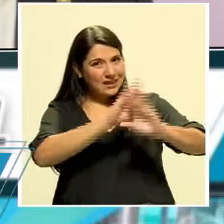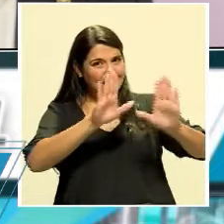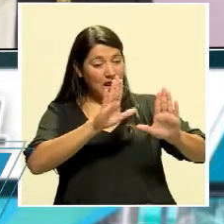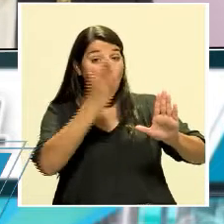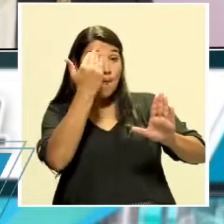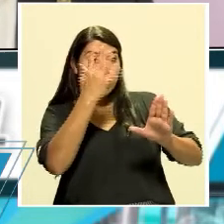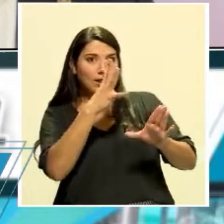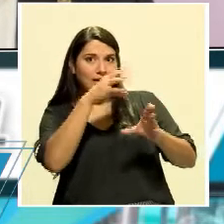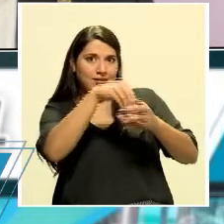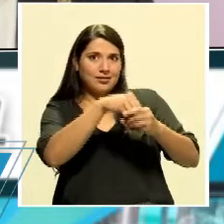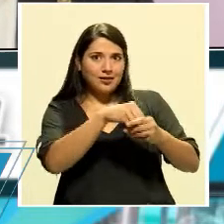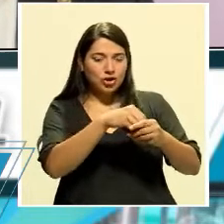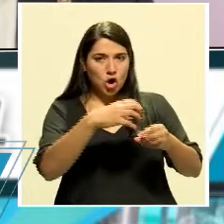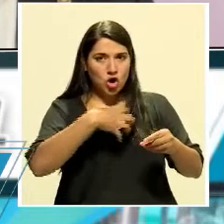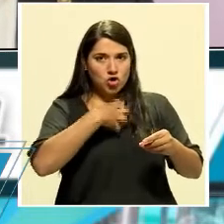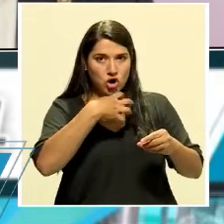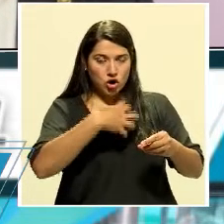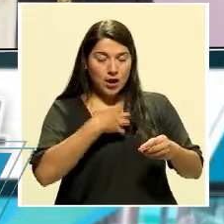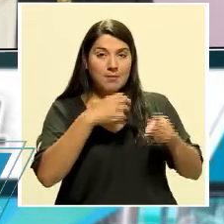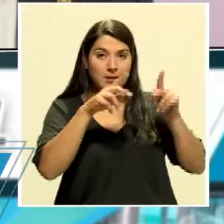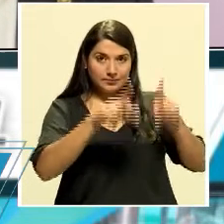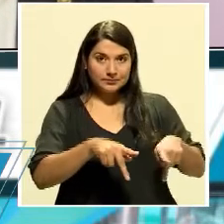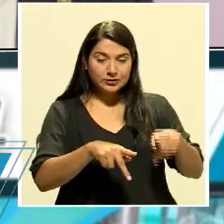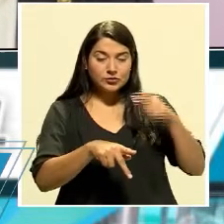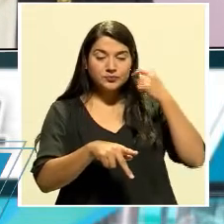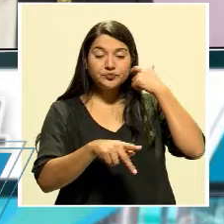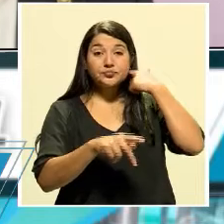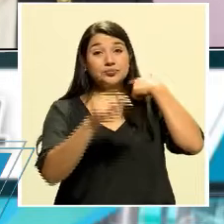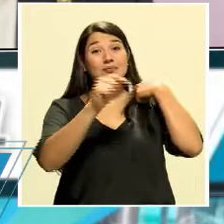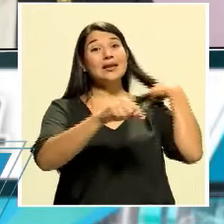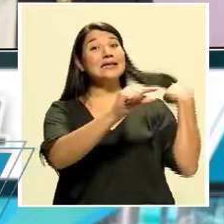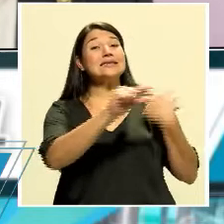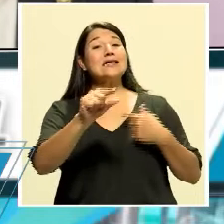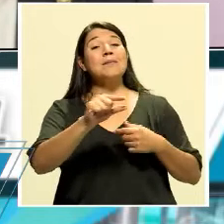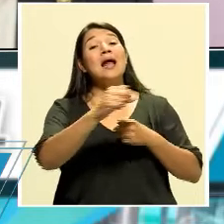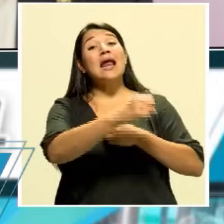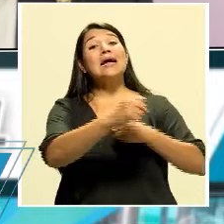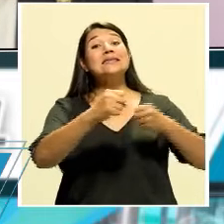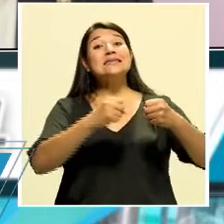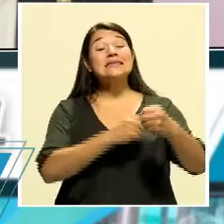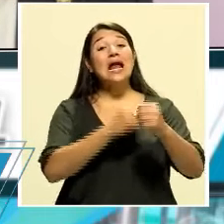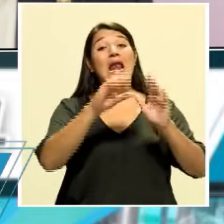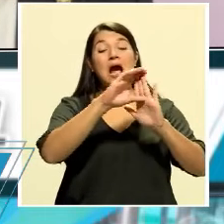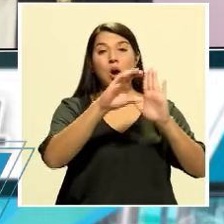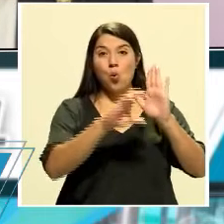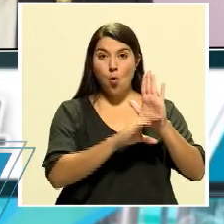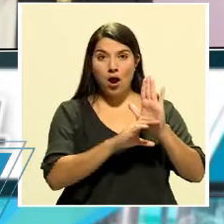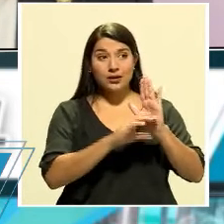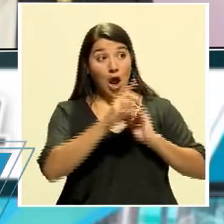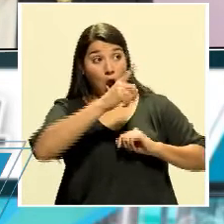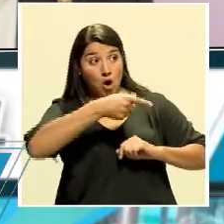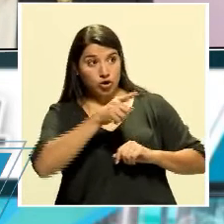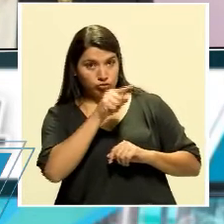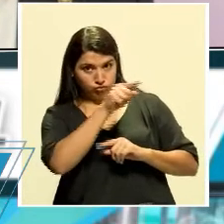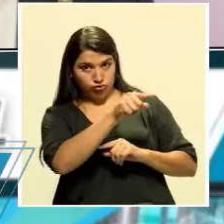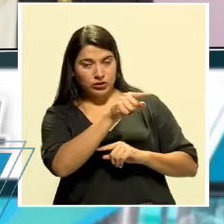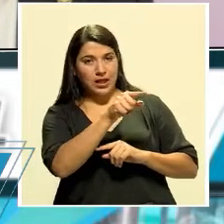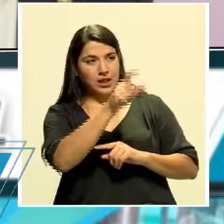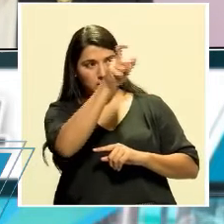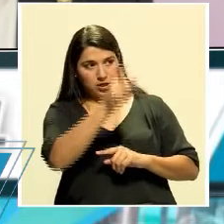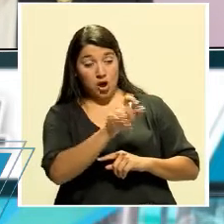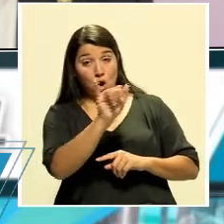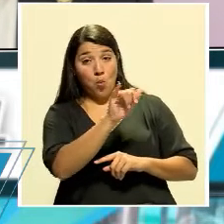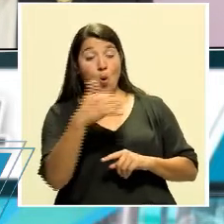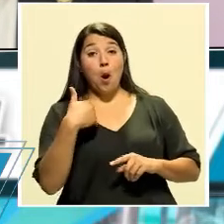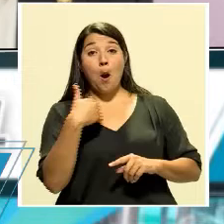estos reclamos que se le hacen. Esta semana la Sala Constitucional le ordenó a usted, en su condición de